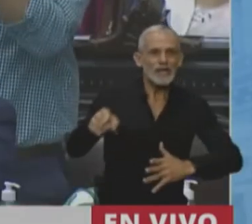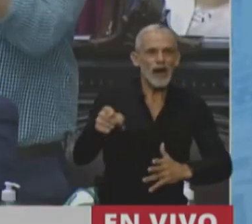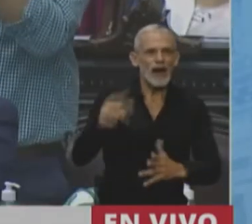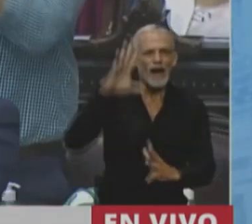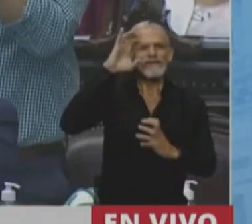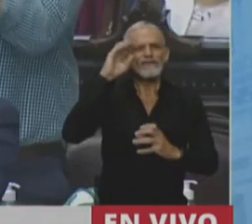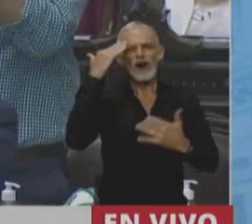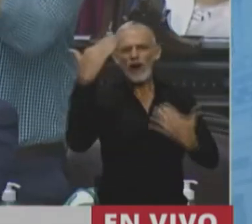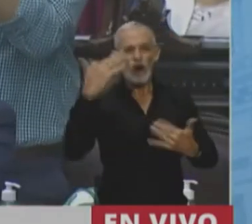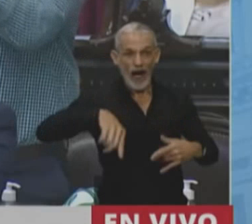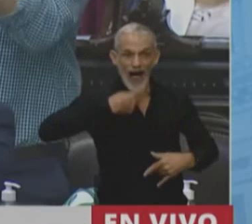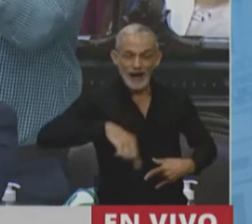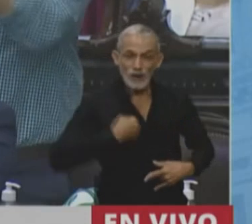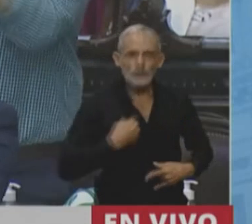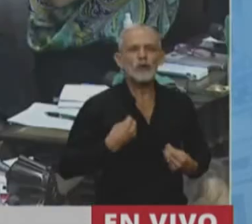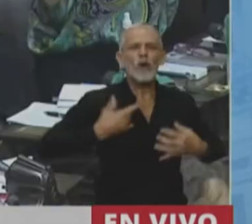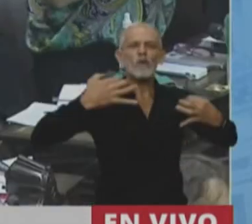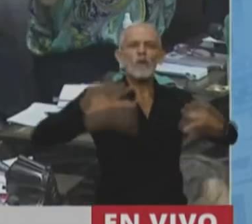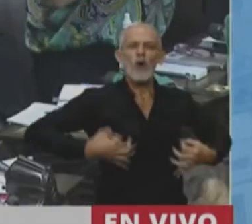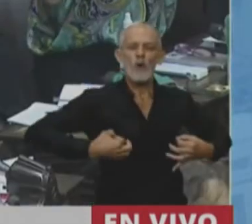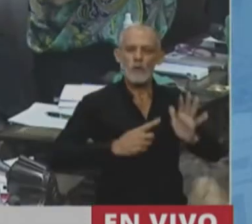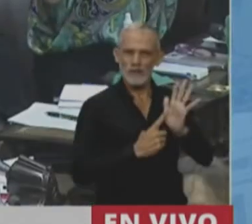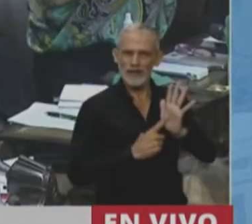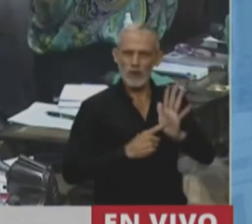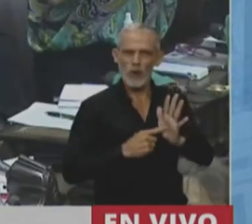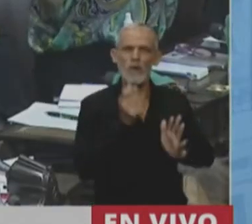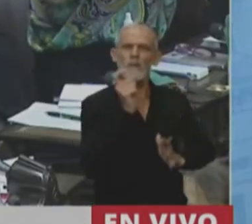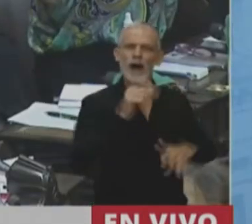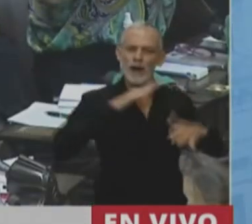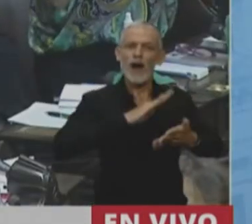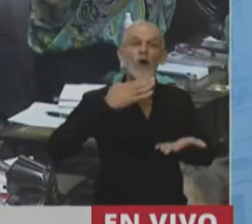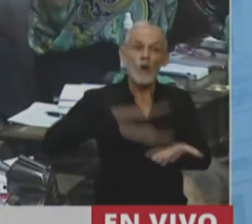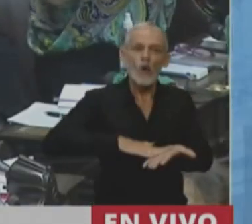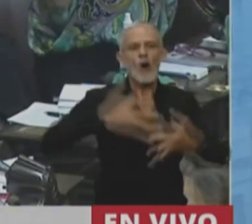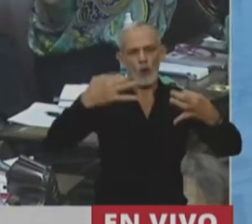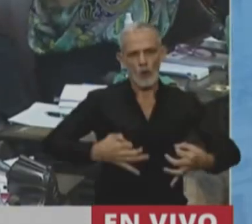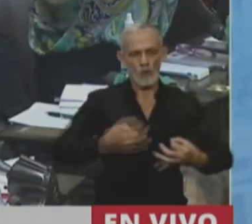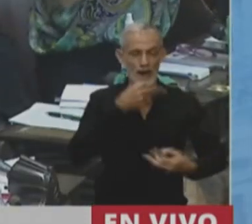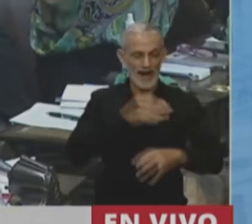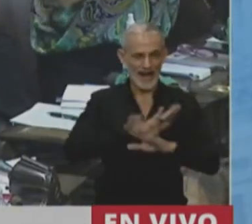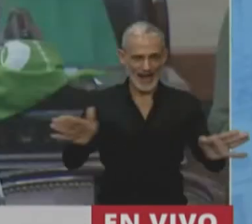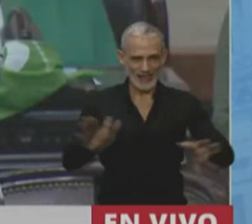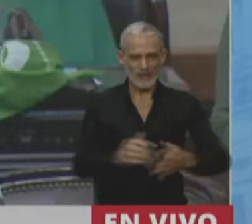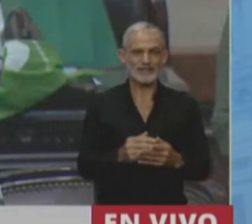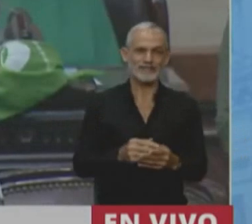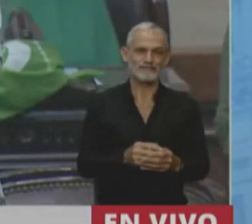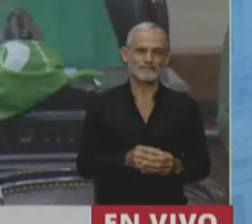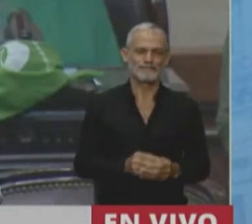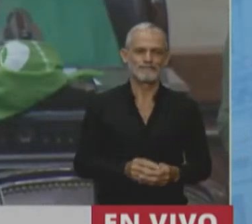recordarnos a nosotros haber cumplido con nuestra palabra. Nada más, pero nada menos.